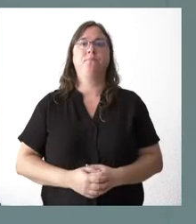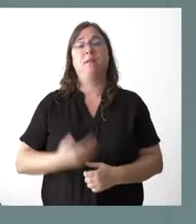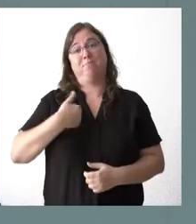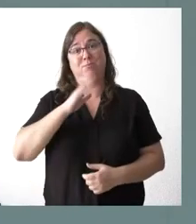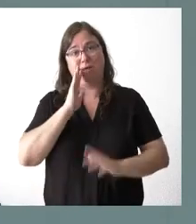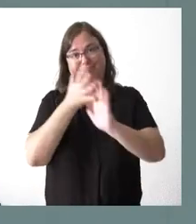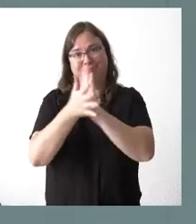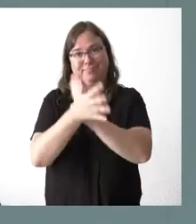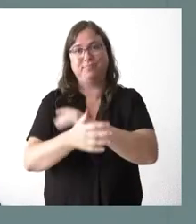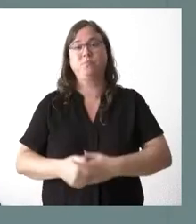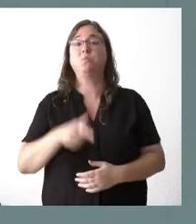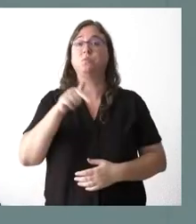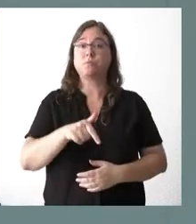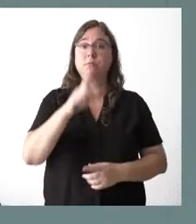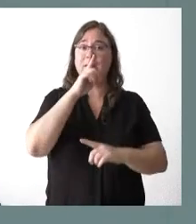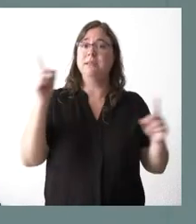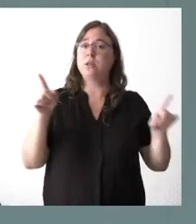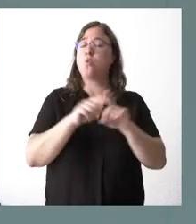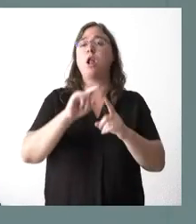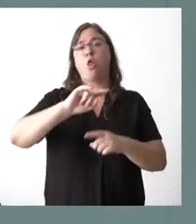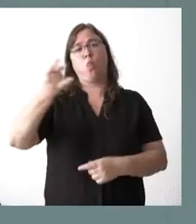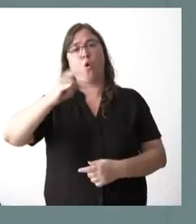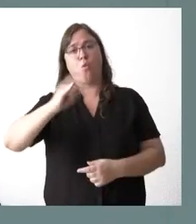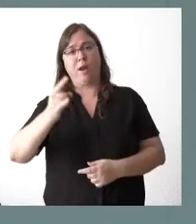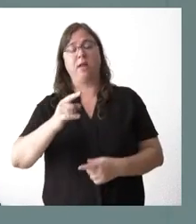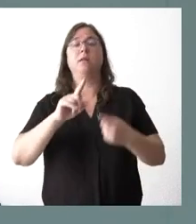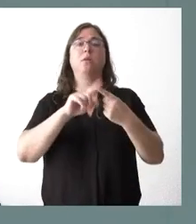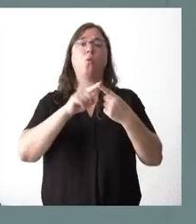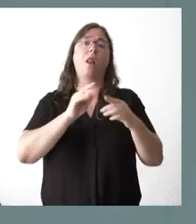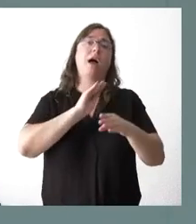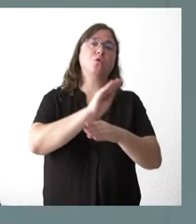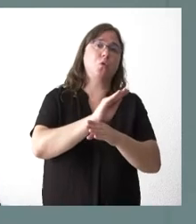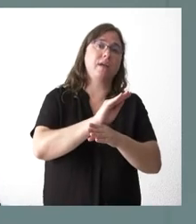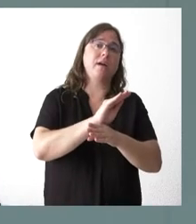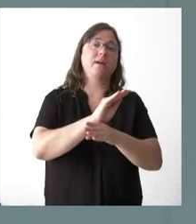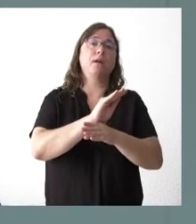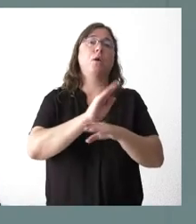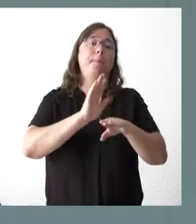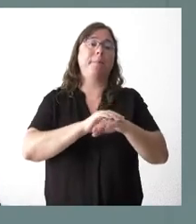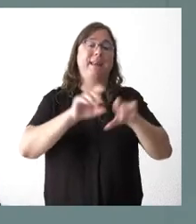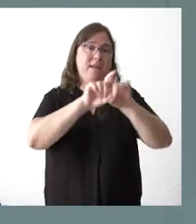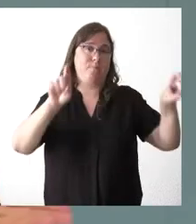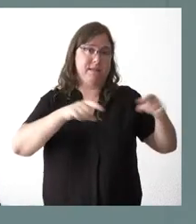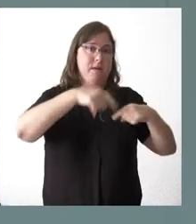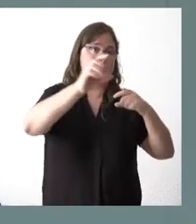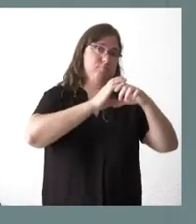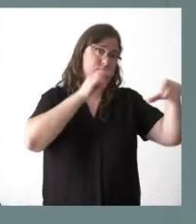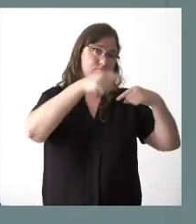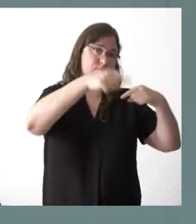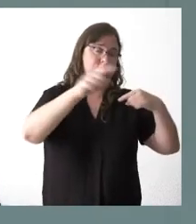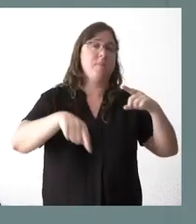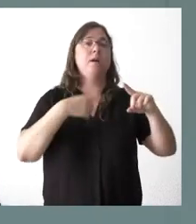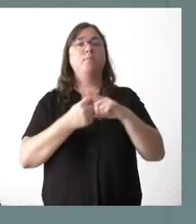quería decir. Y en esta dirección va en este doble ámbito que les digo yo, que es la ayuda que damos tanto a los concesionarios, en algún caso, como a la que estamos dando